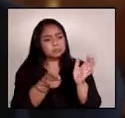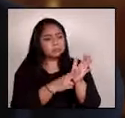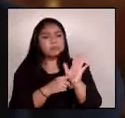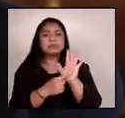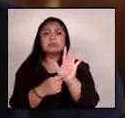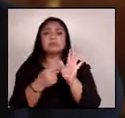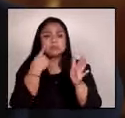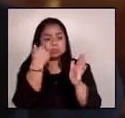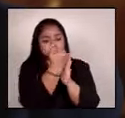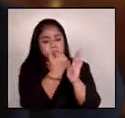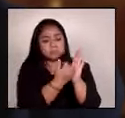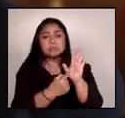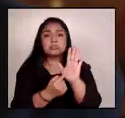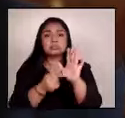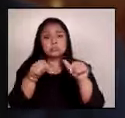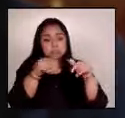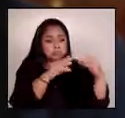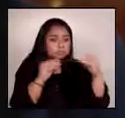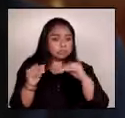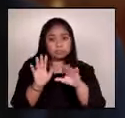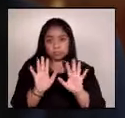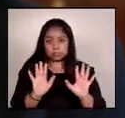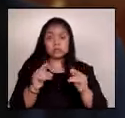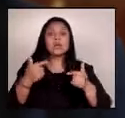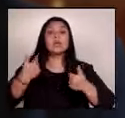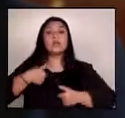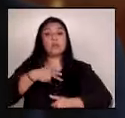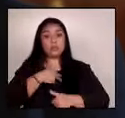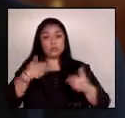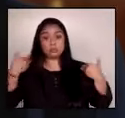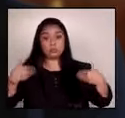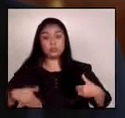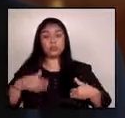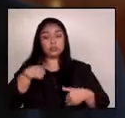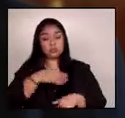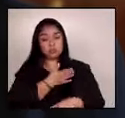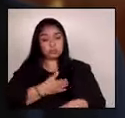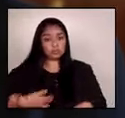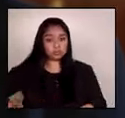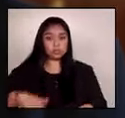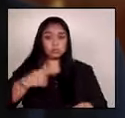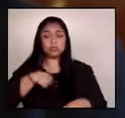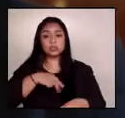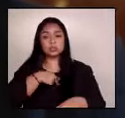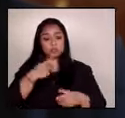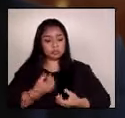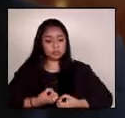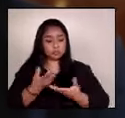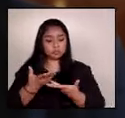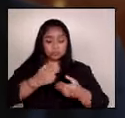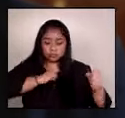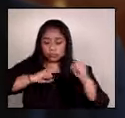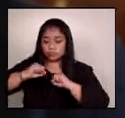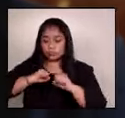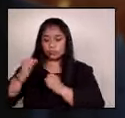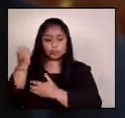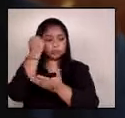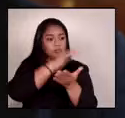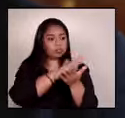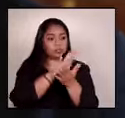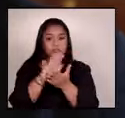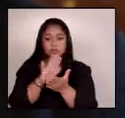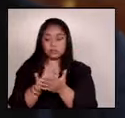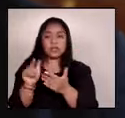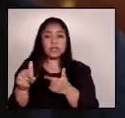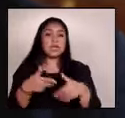discutir esta mañana. Por nuestra parte, desde el Ejecutivo estaremos llevando a cabo inversiones significativas en